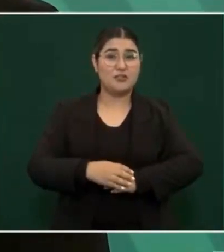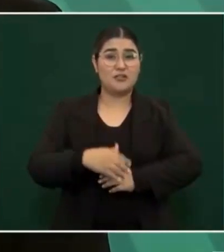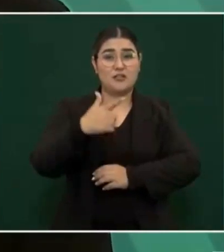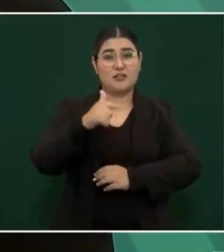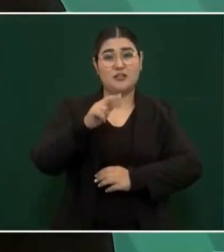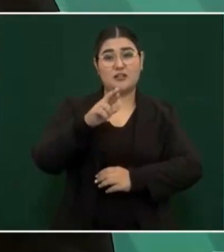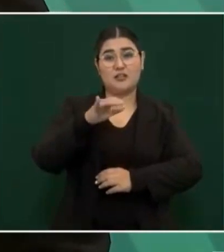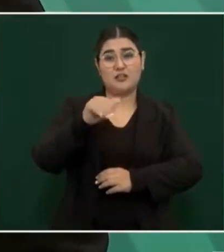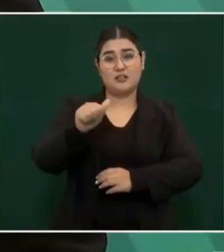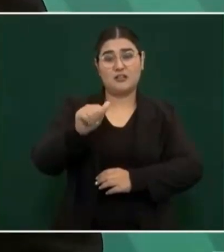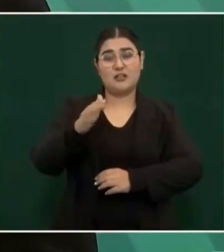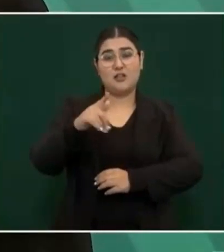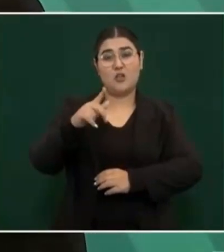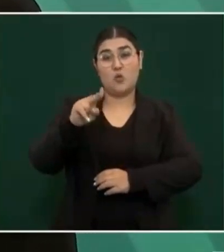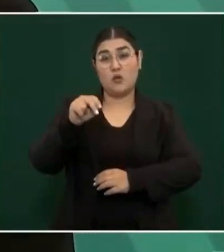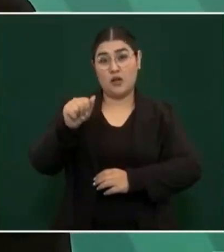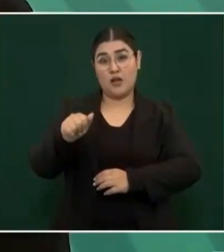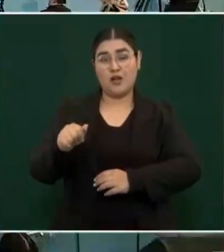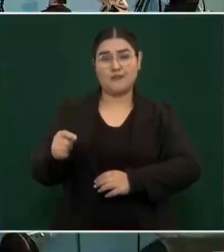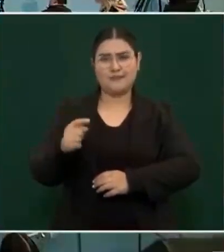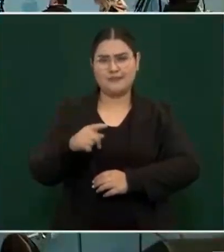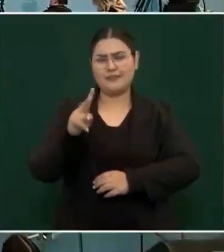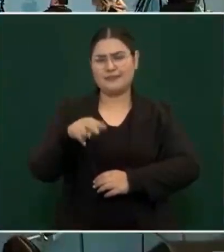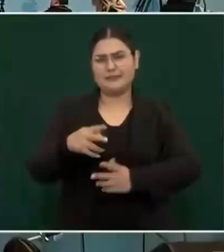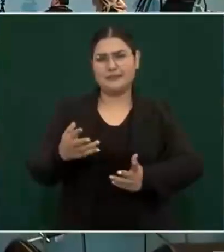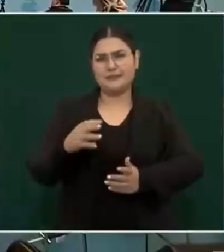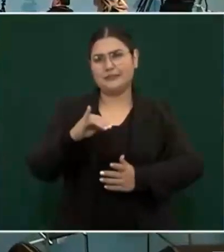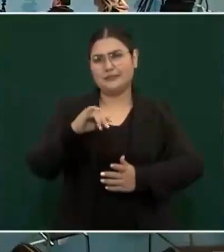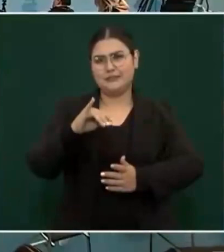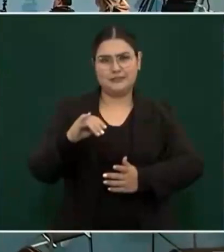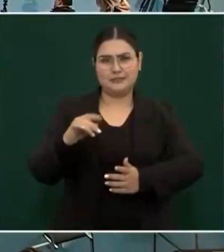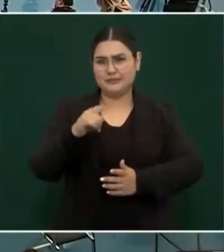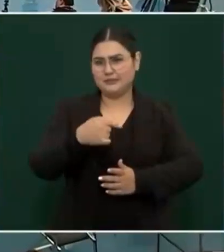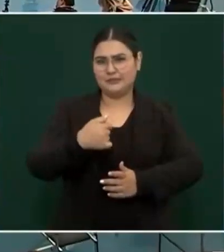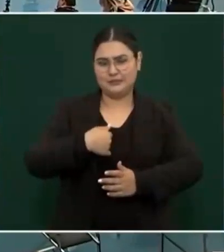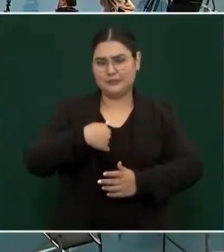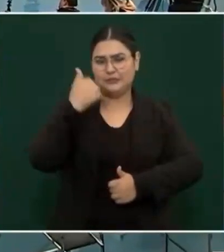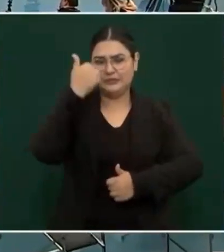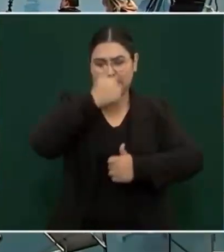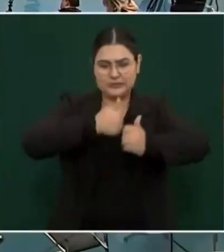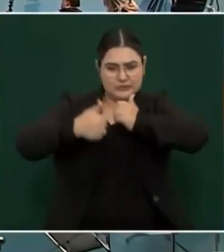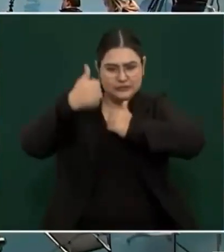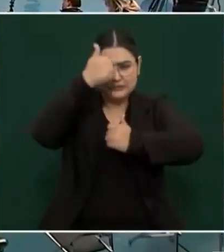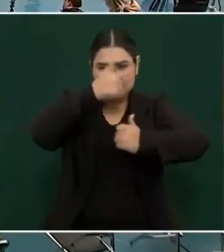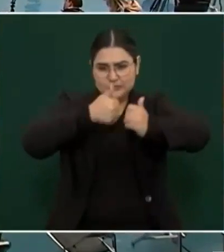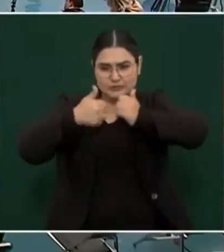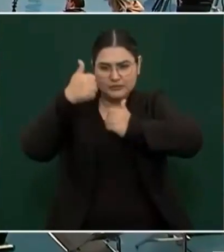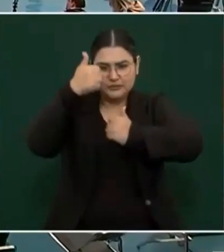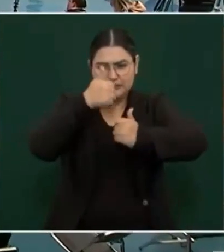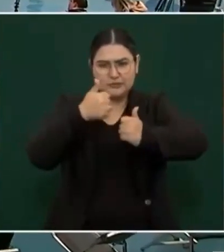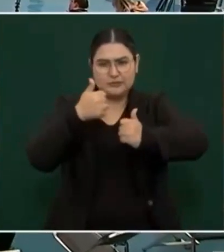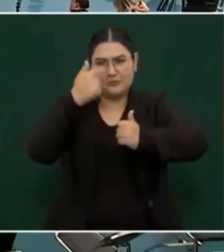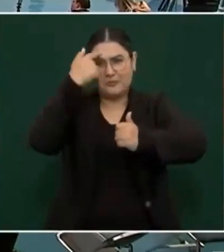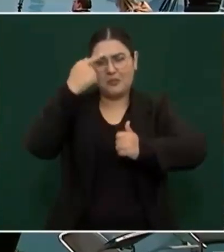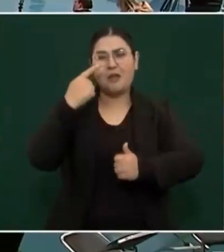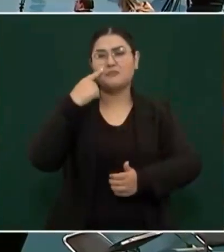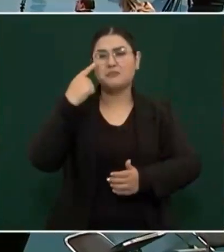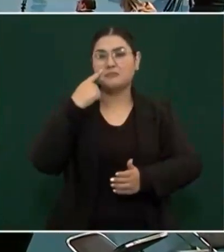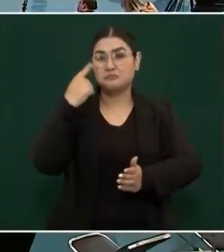Luna, ahí sí estoy analizando la posibilidad de denunciarlo.